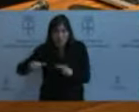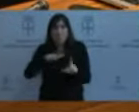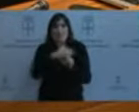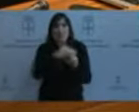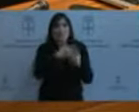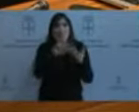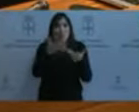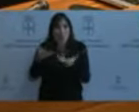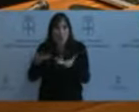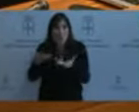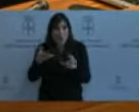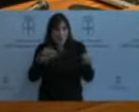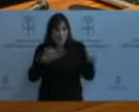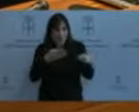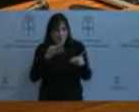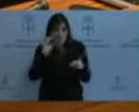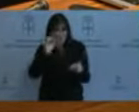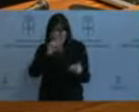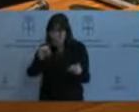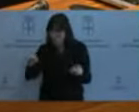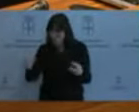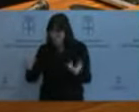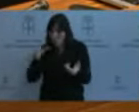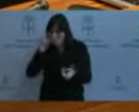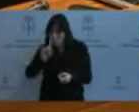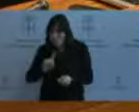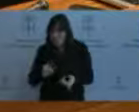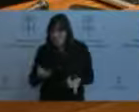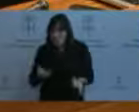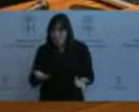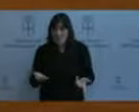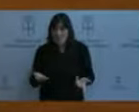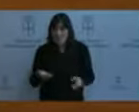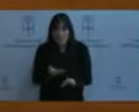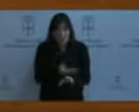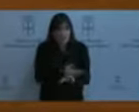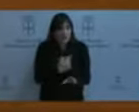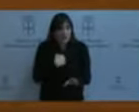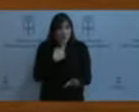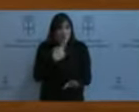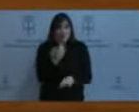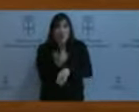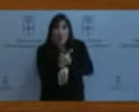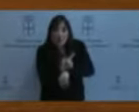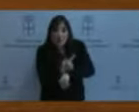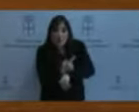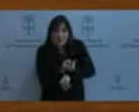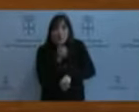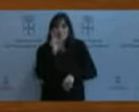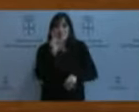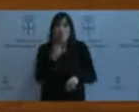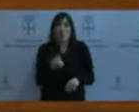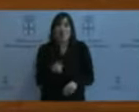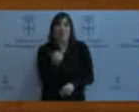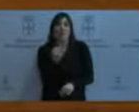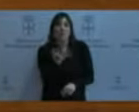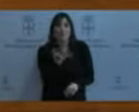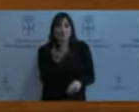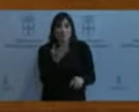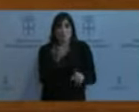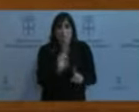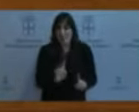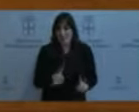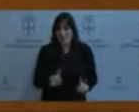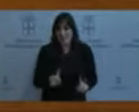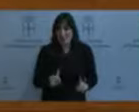¿De acuerdo? Porque ya se lo dije antes. O sea, las horas no solamente tienen una lectura cuantitativa. No le he escuchado nada de por qué los profesores